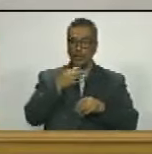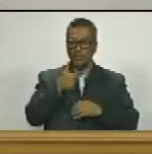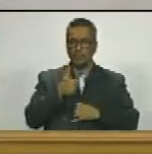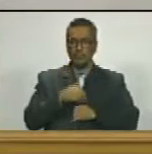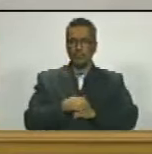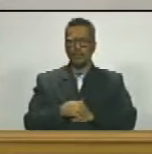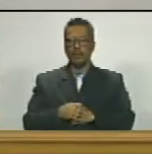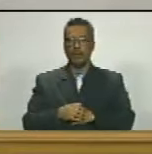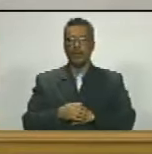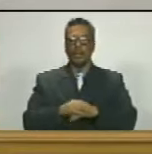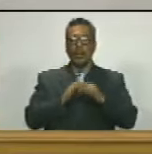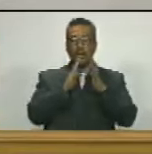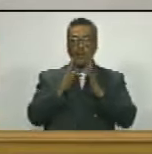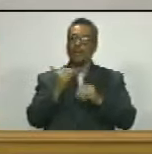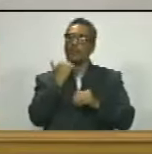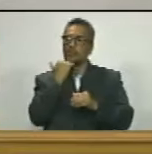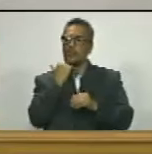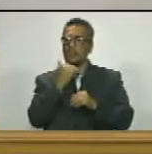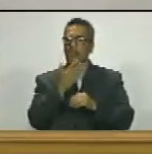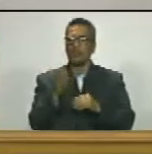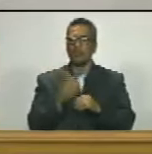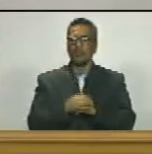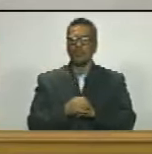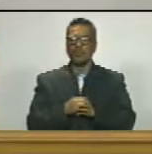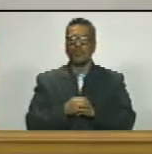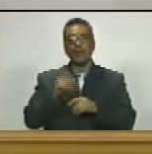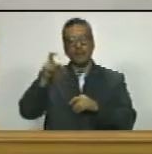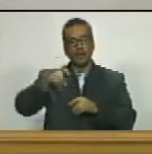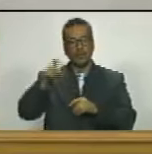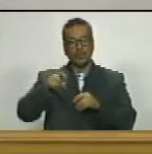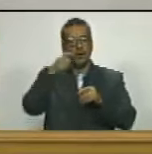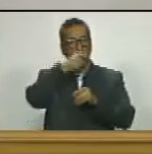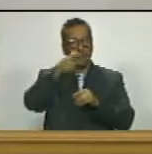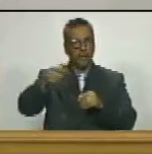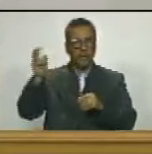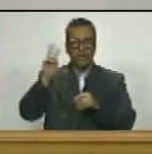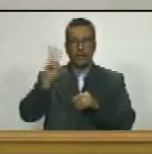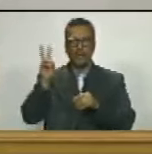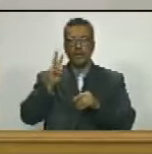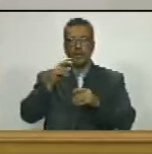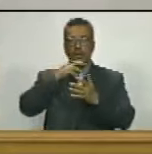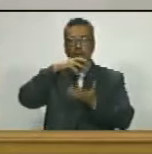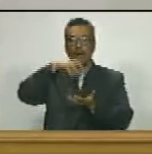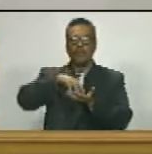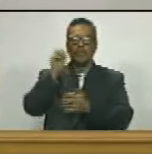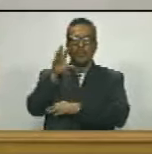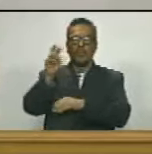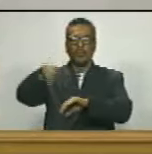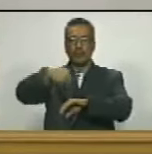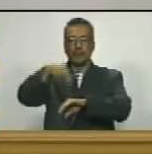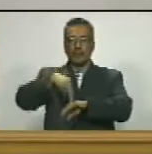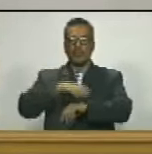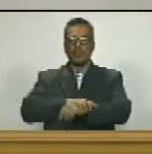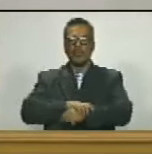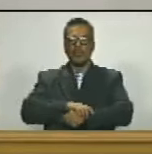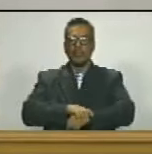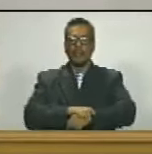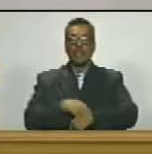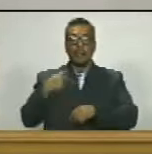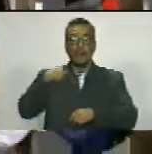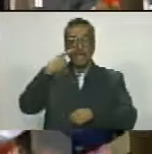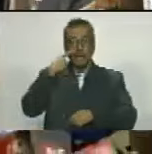y el órgano más cercano a las necesidades del pueblo de venezuela como es el parlamento nacional fíjense